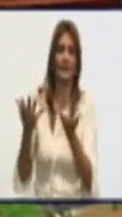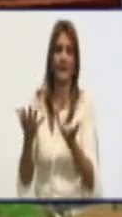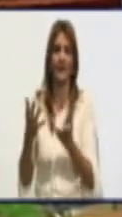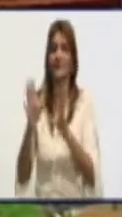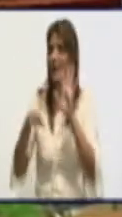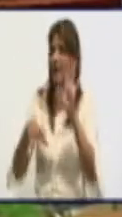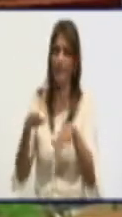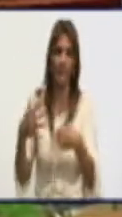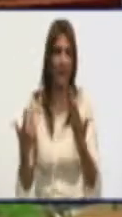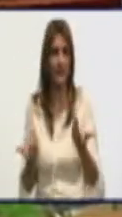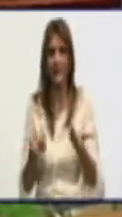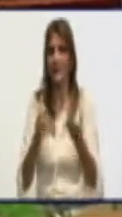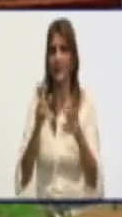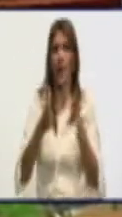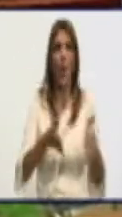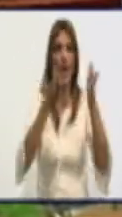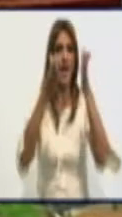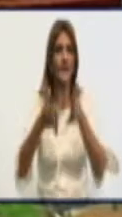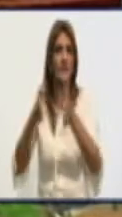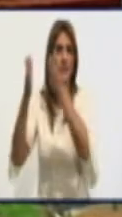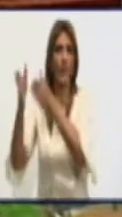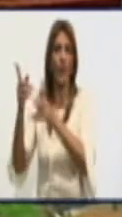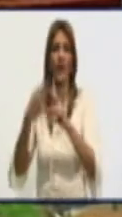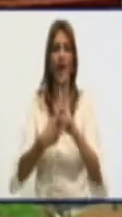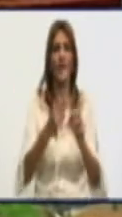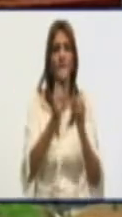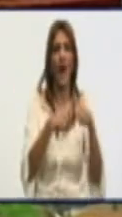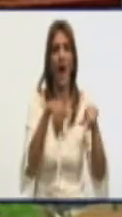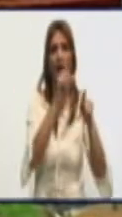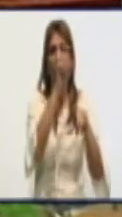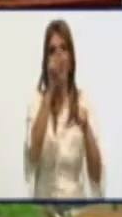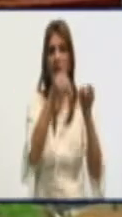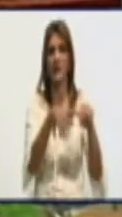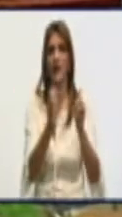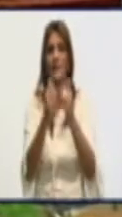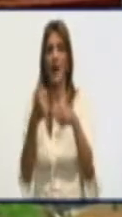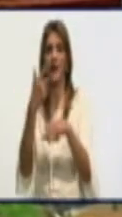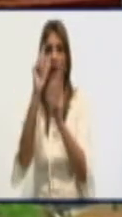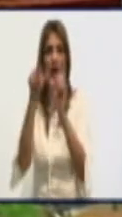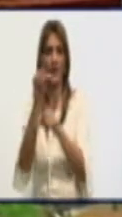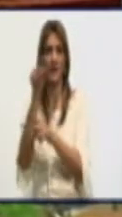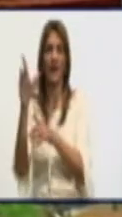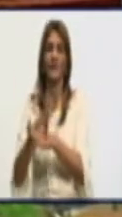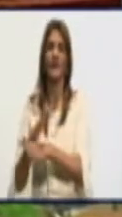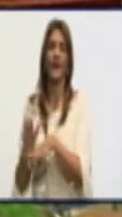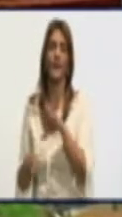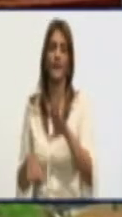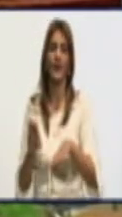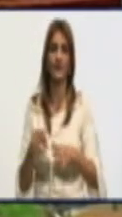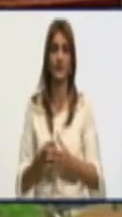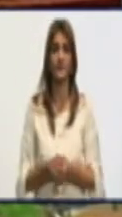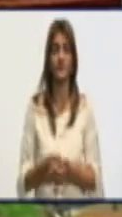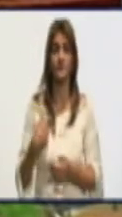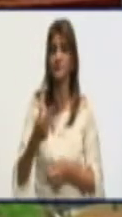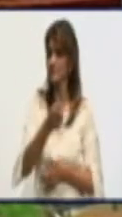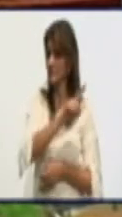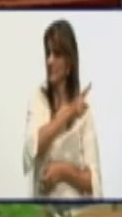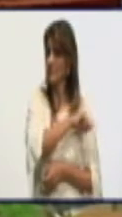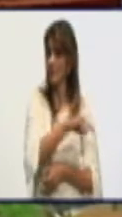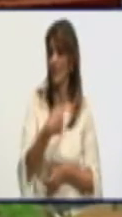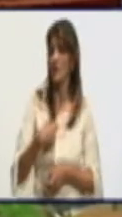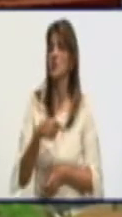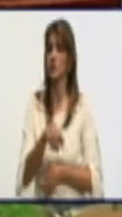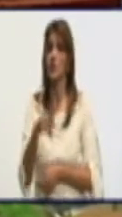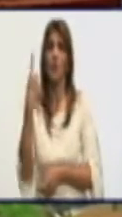amasadora. La amasadora. Yo estuve leyendo hace mucho tiempo atrás una crítica de los vecinos de una panadería que no podían dormir